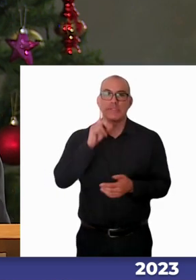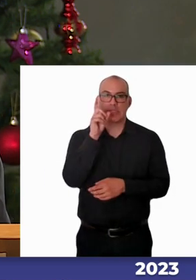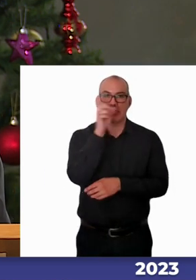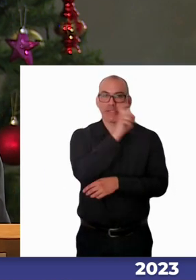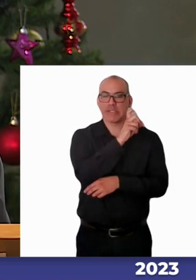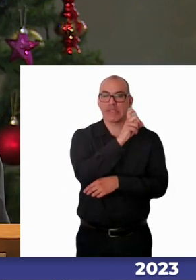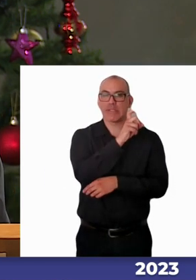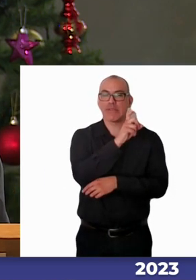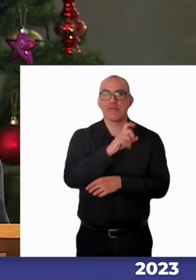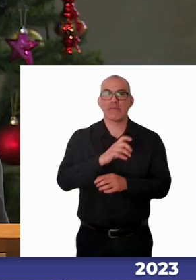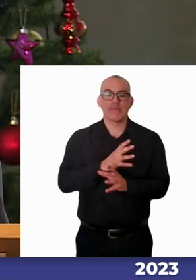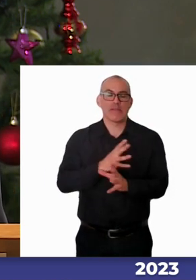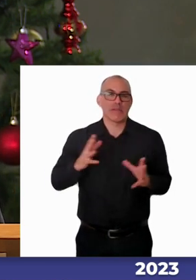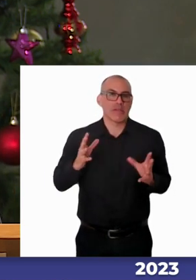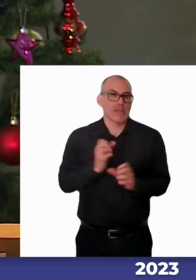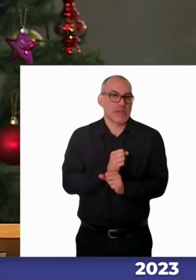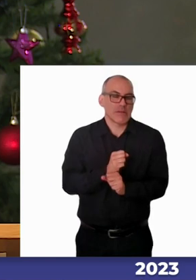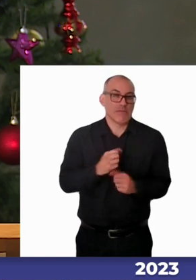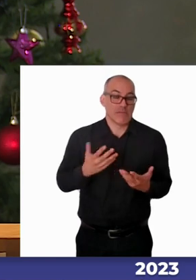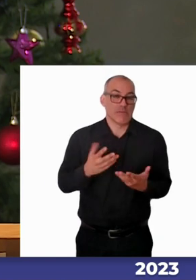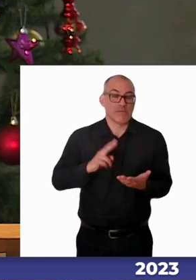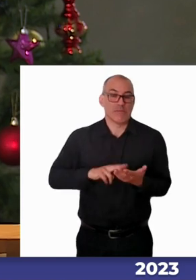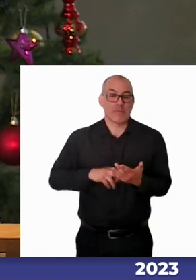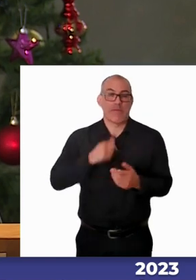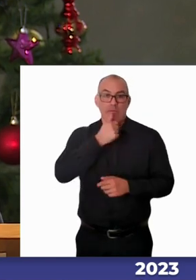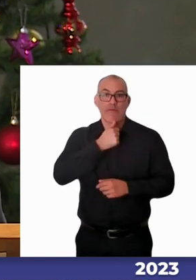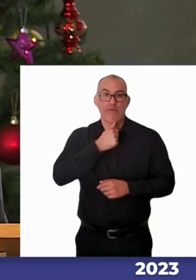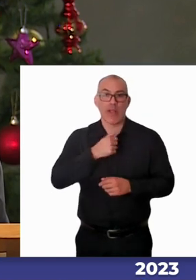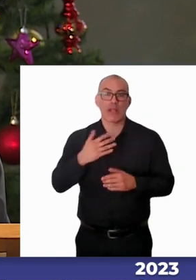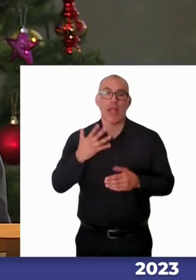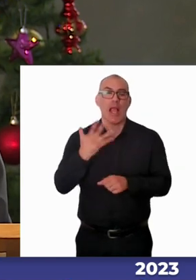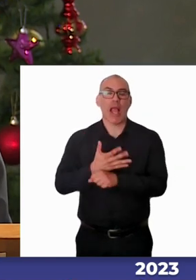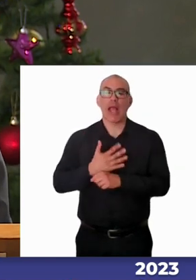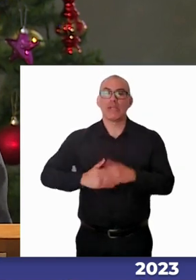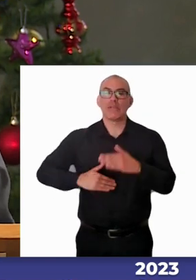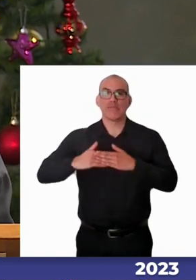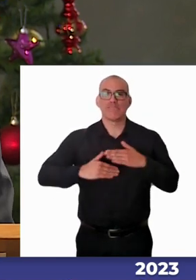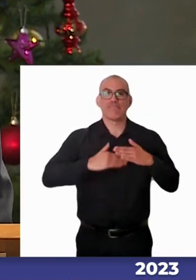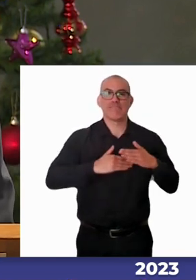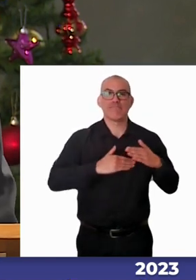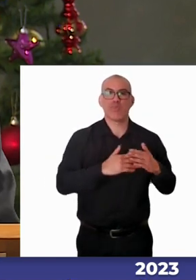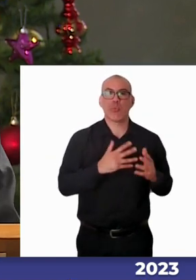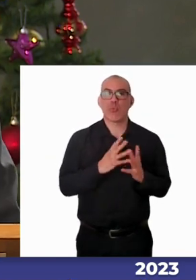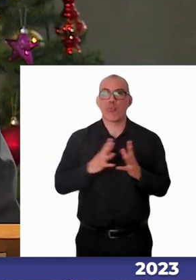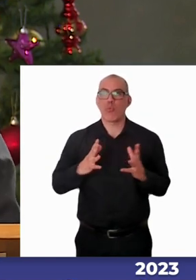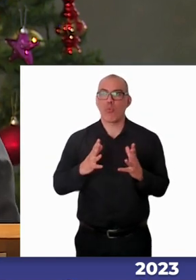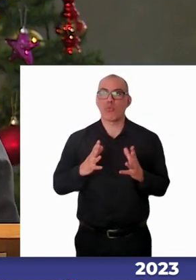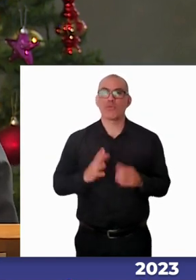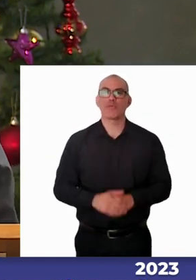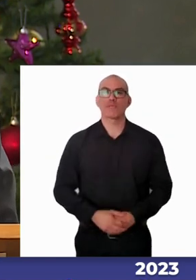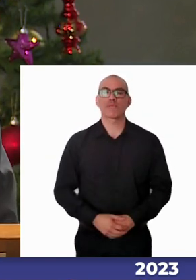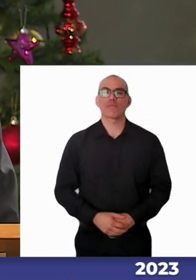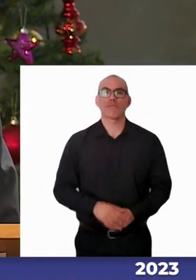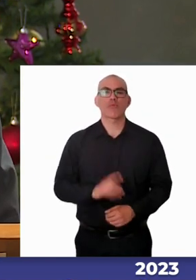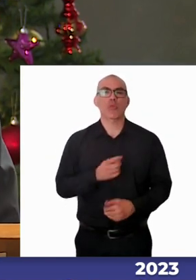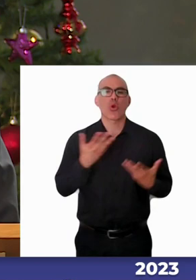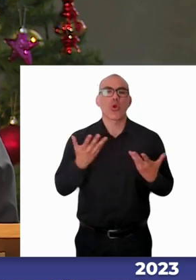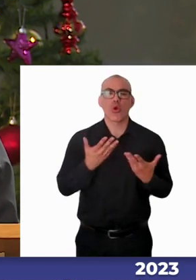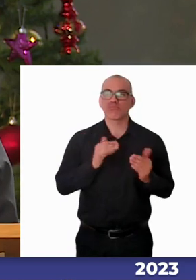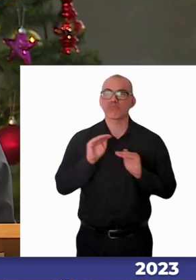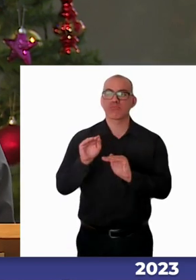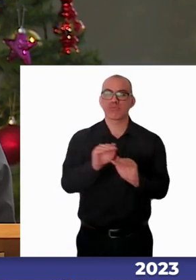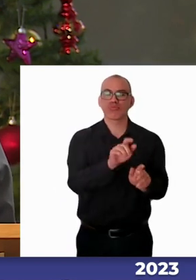en poder llevar a cabo, porque tenemos limitaciones en cuanto a qué les podemos dar a las personas, qué les podemos ofrecer